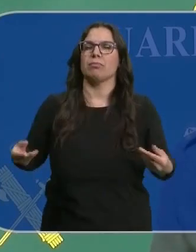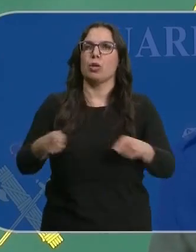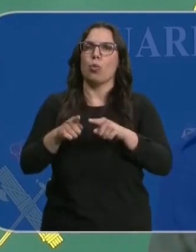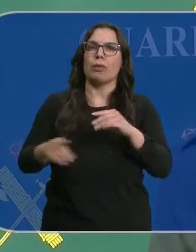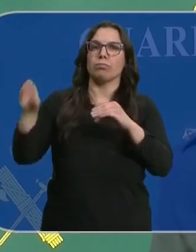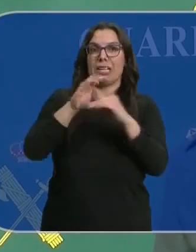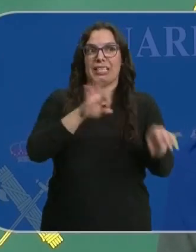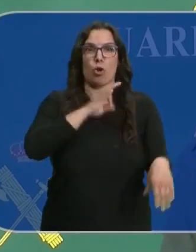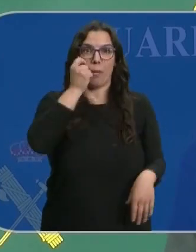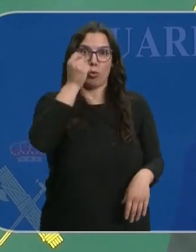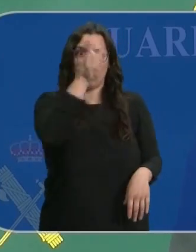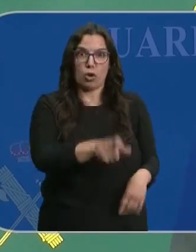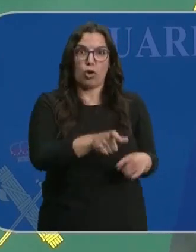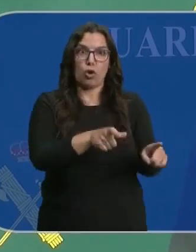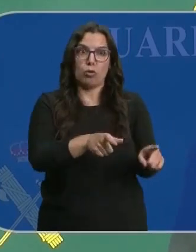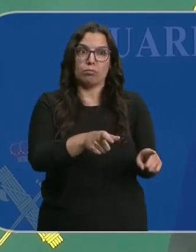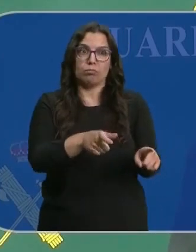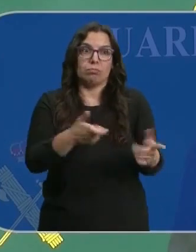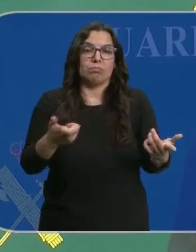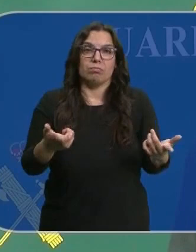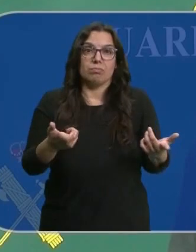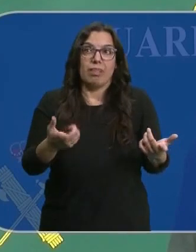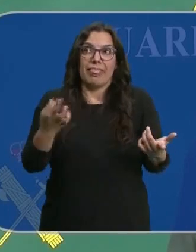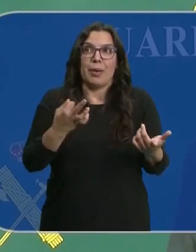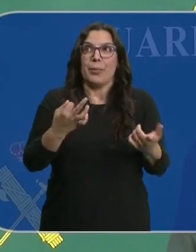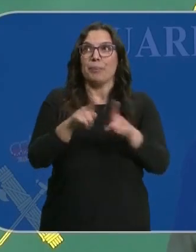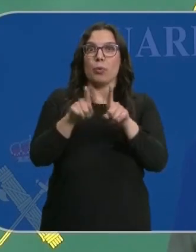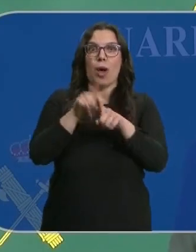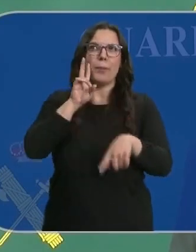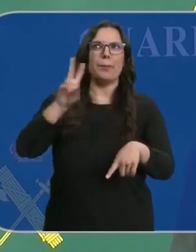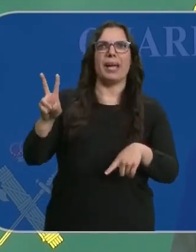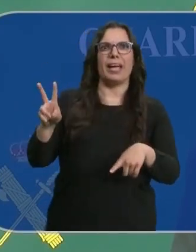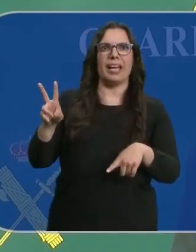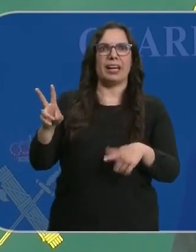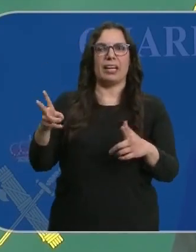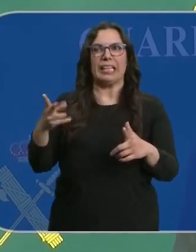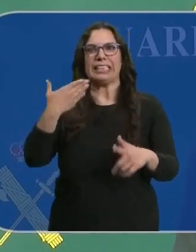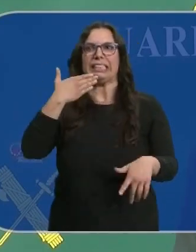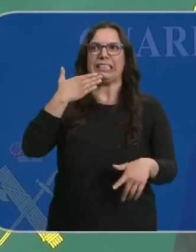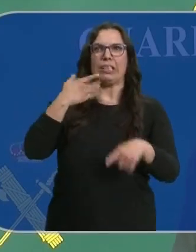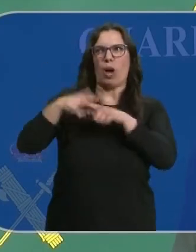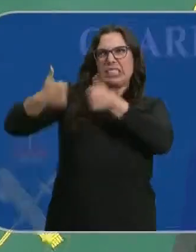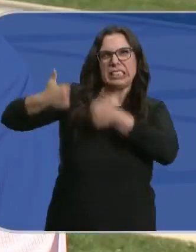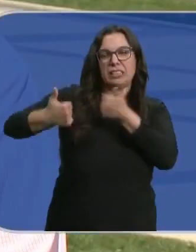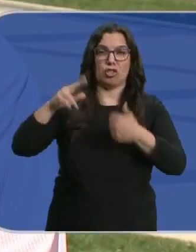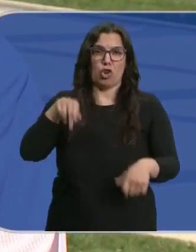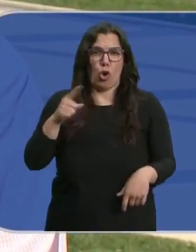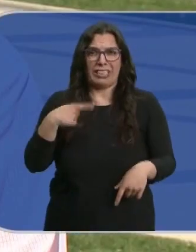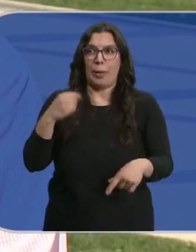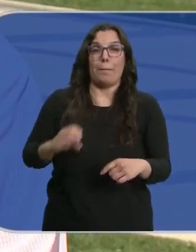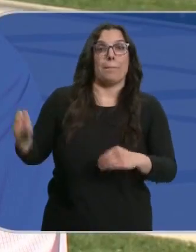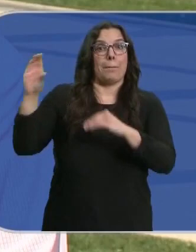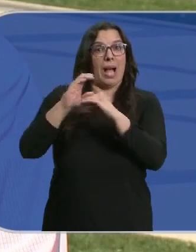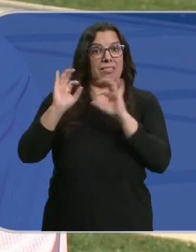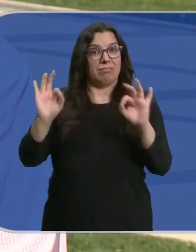el señor Mañueco debe de dejar de ver las cosas como una competición. Cuando